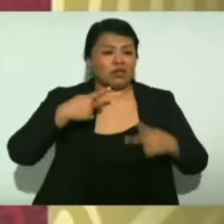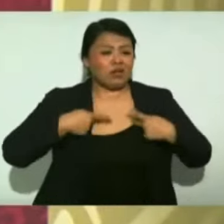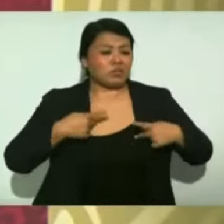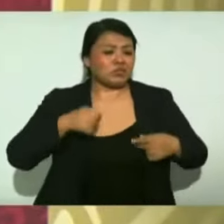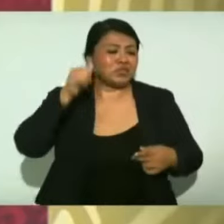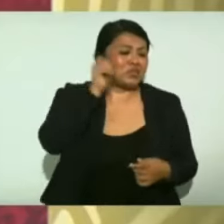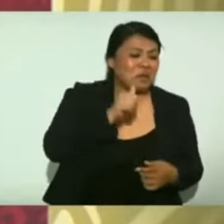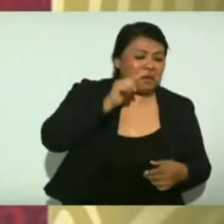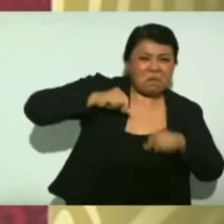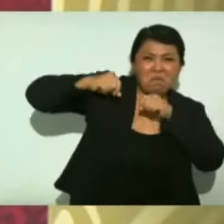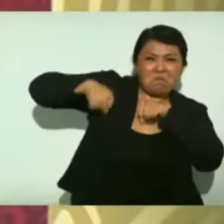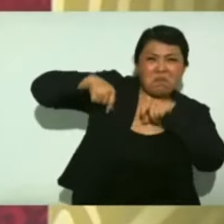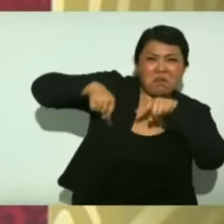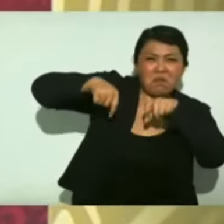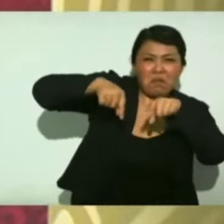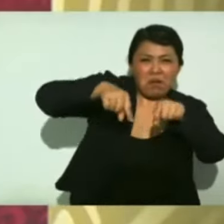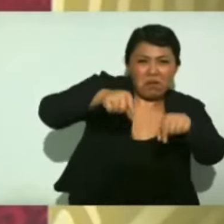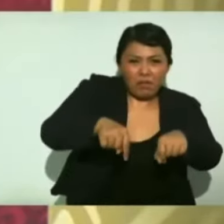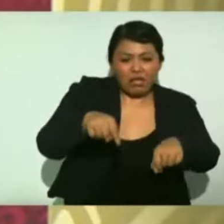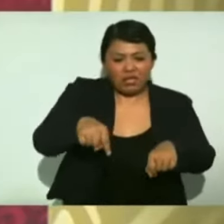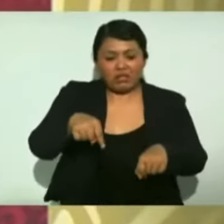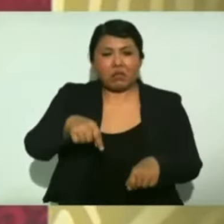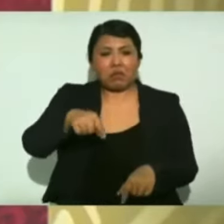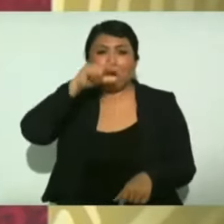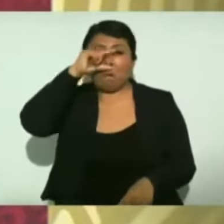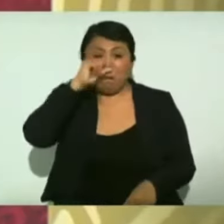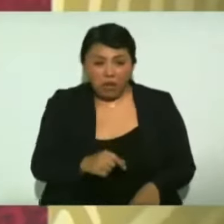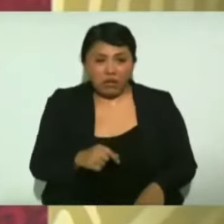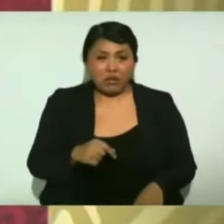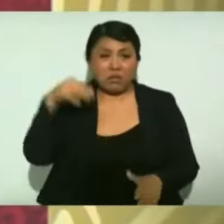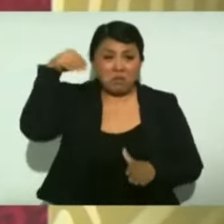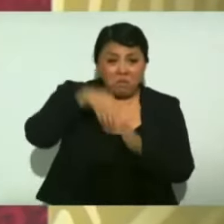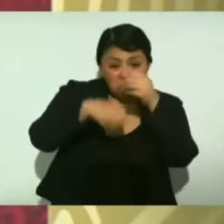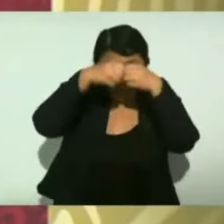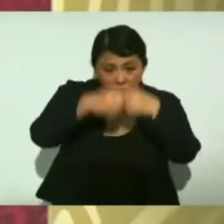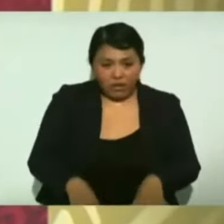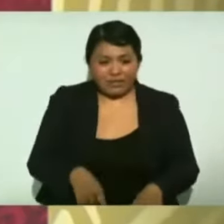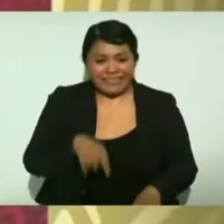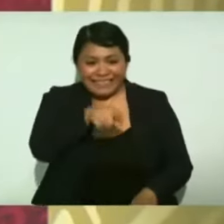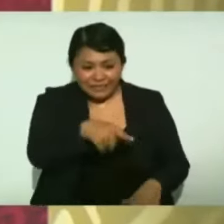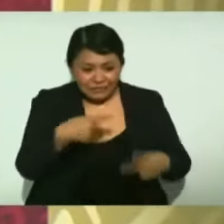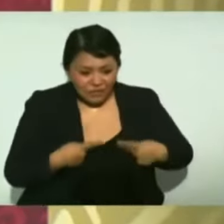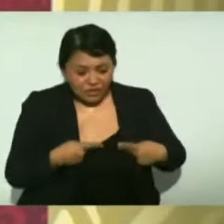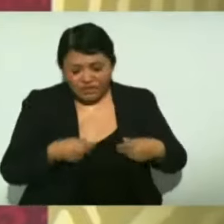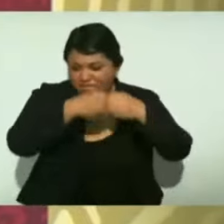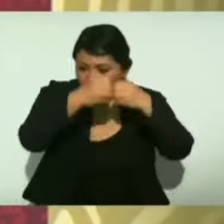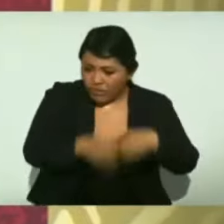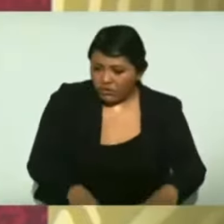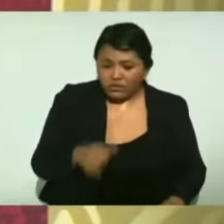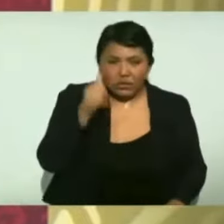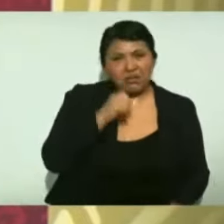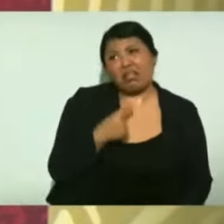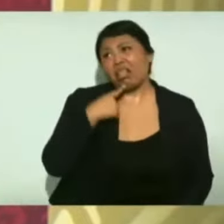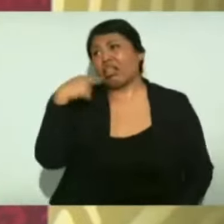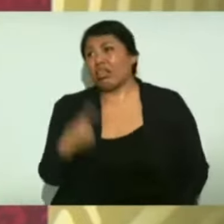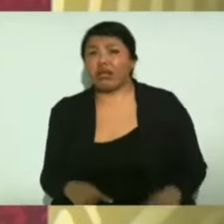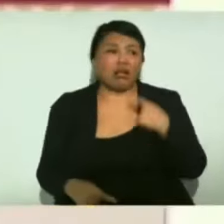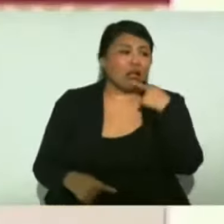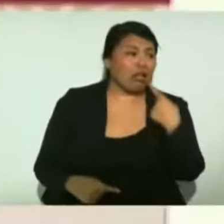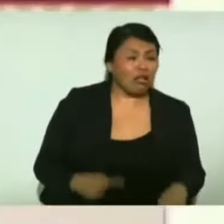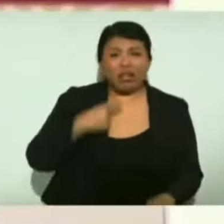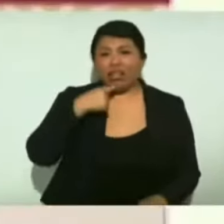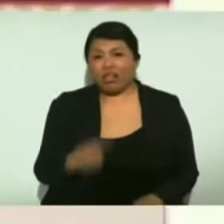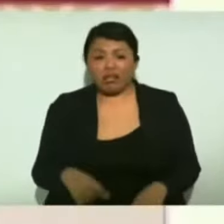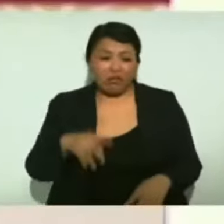derrotados, como siempre, van a quejarse y a chillar